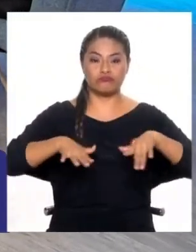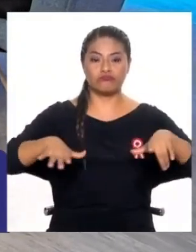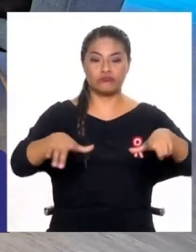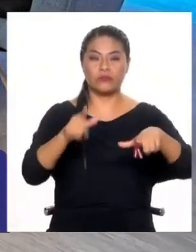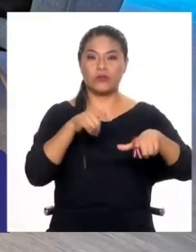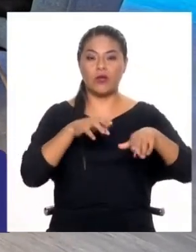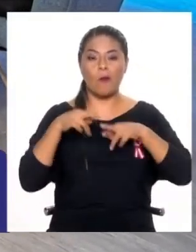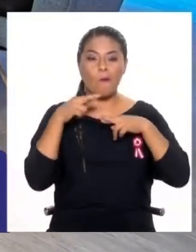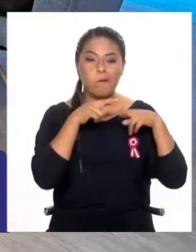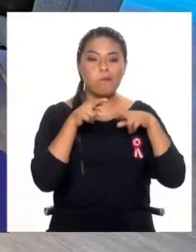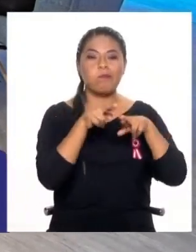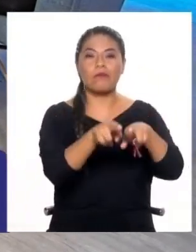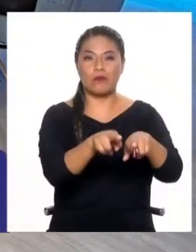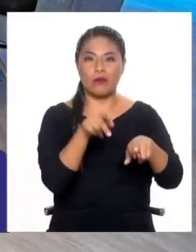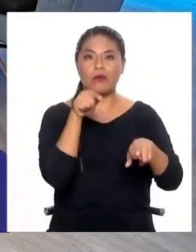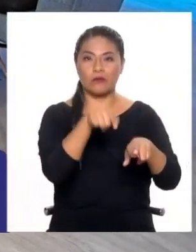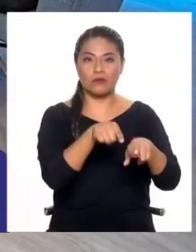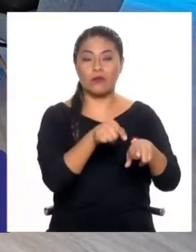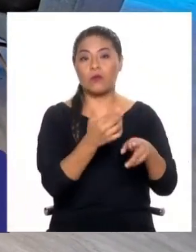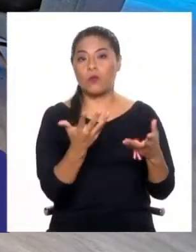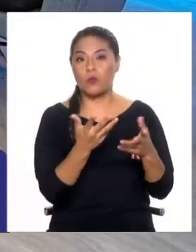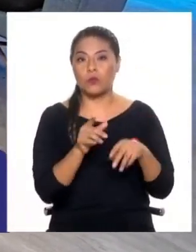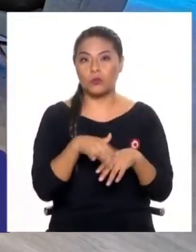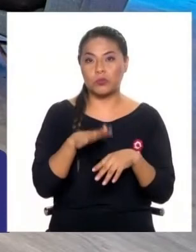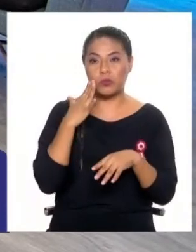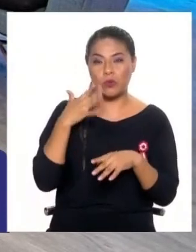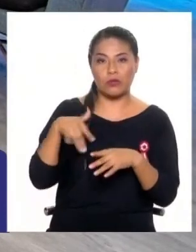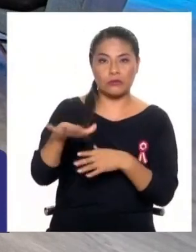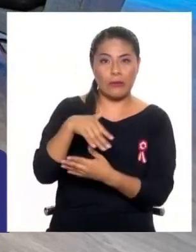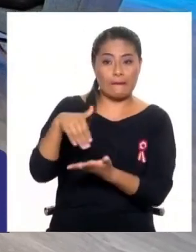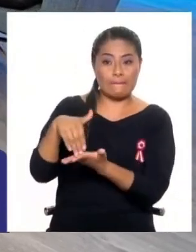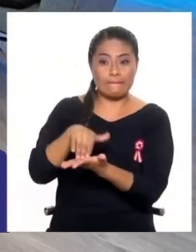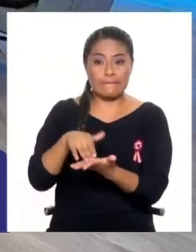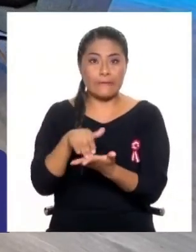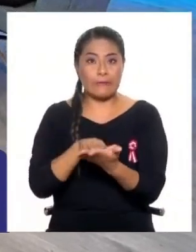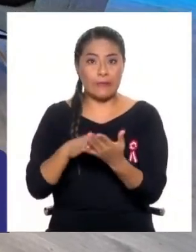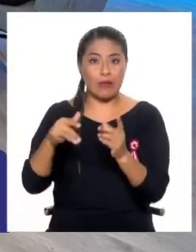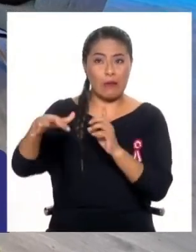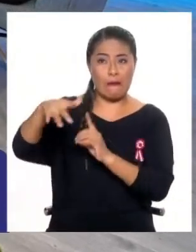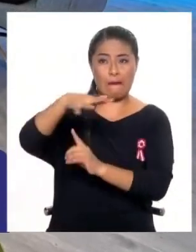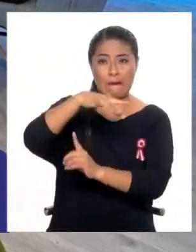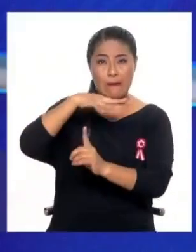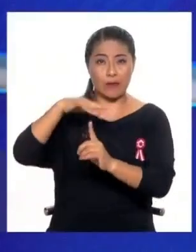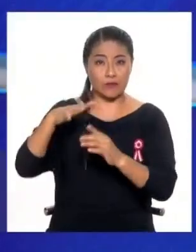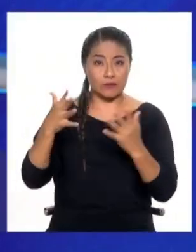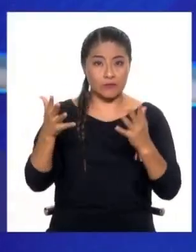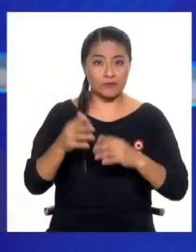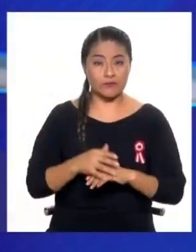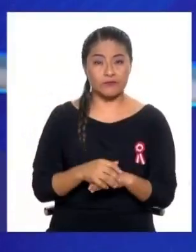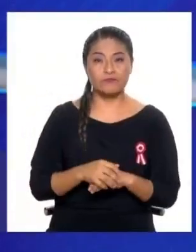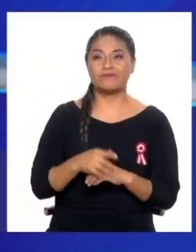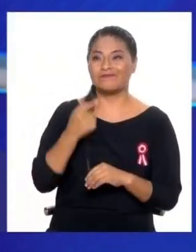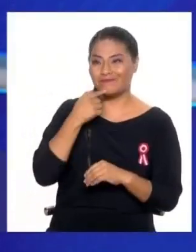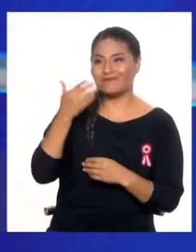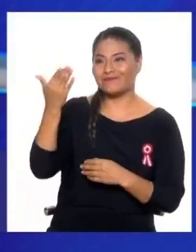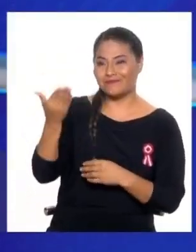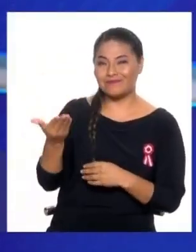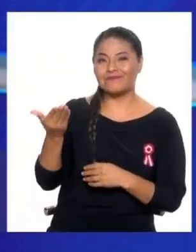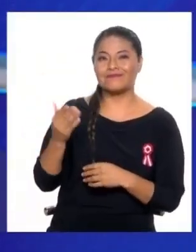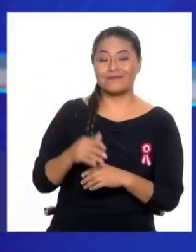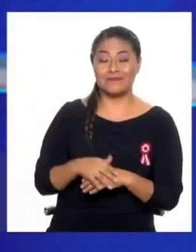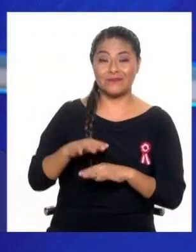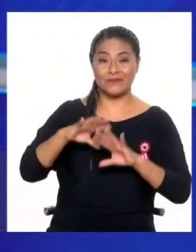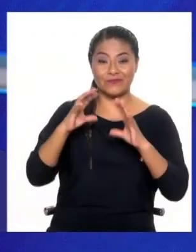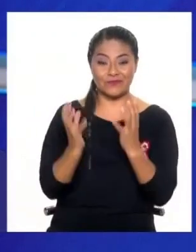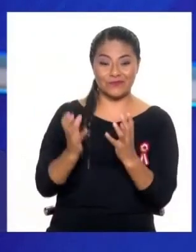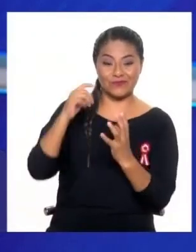ríos y obviamente en lugares que eventualmente van a ser vulnerables ante los fenómenos climáticos. Por supuesto, como te dije, en el mundo,